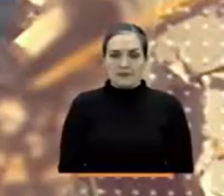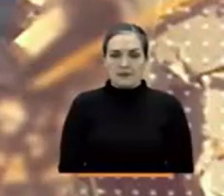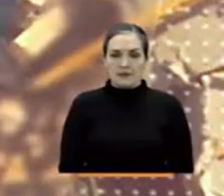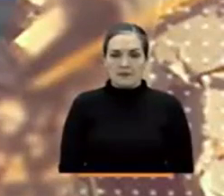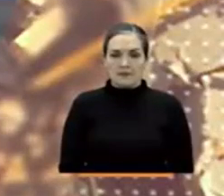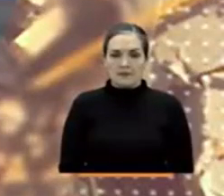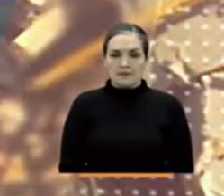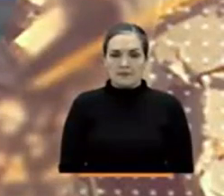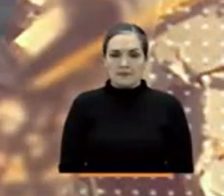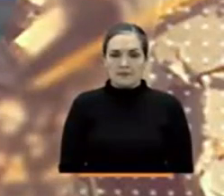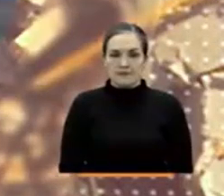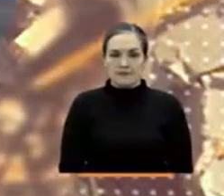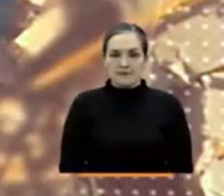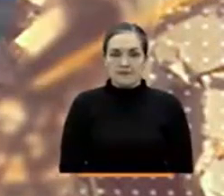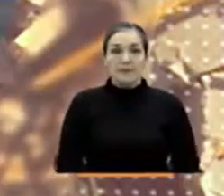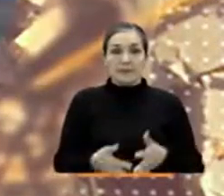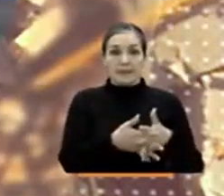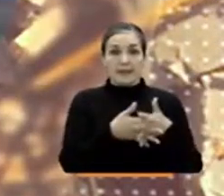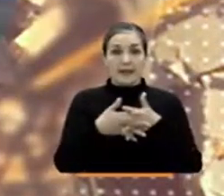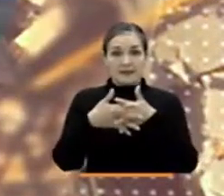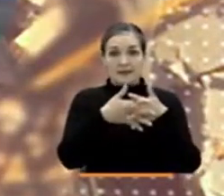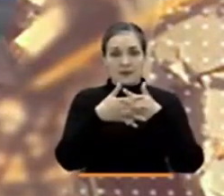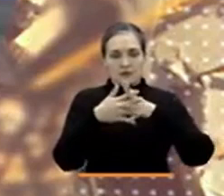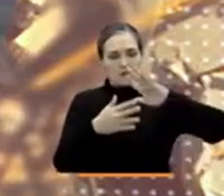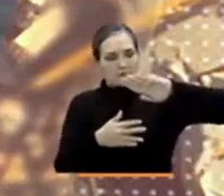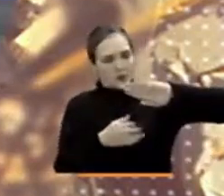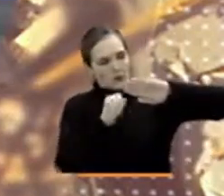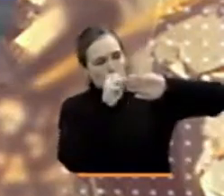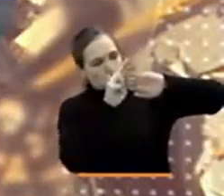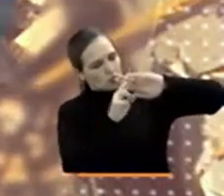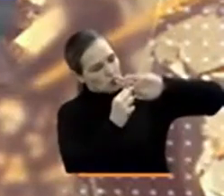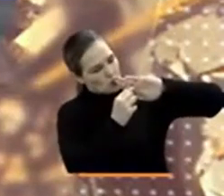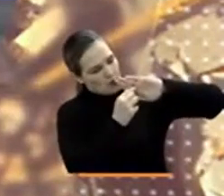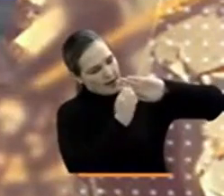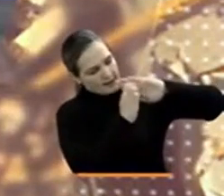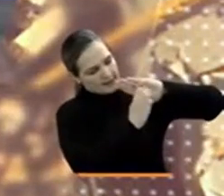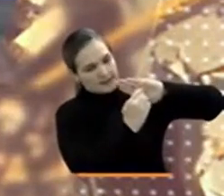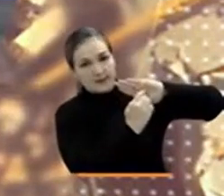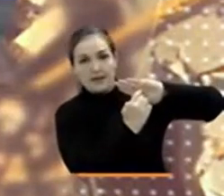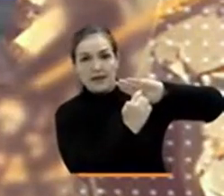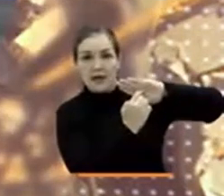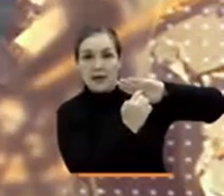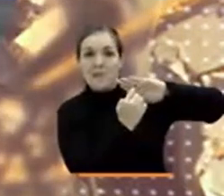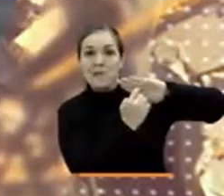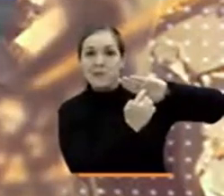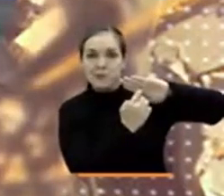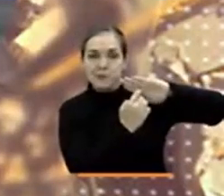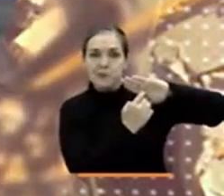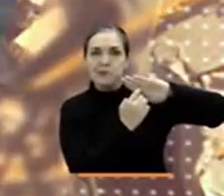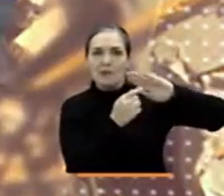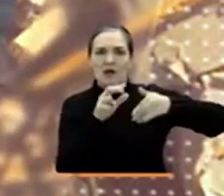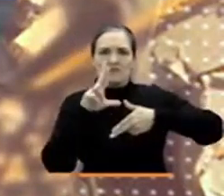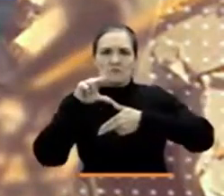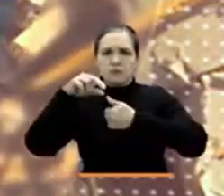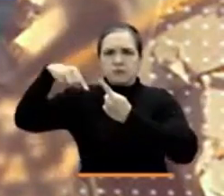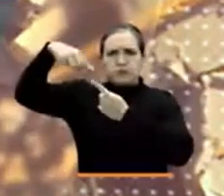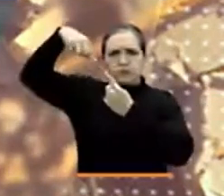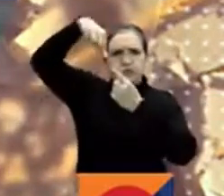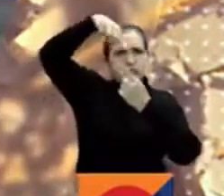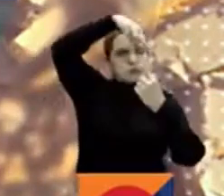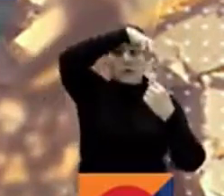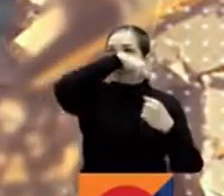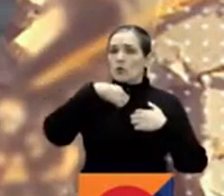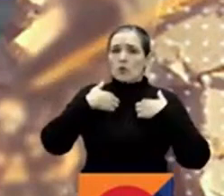Los estados del sudeste y sur de Estados Unidos permanecen en alerta máxima debido a las tormentas y tornados que azotan la región